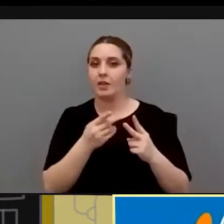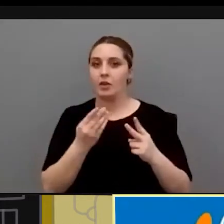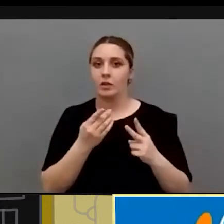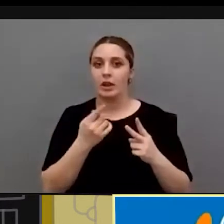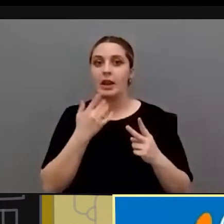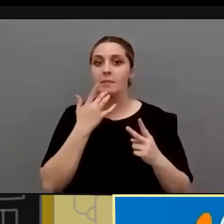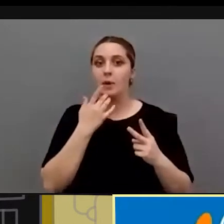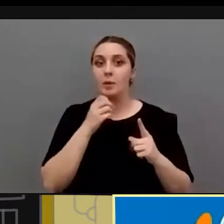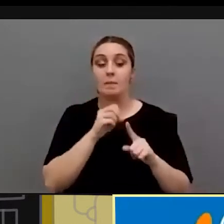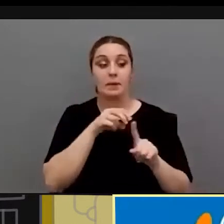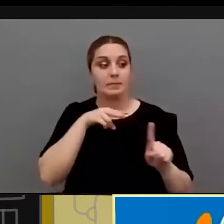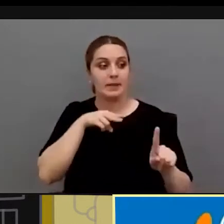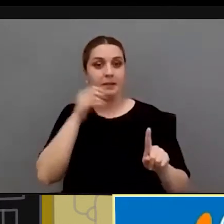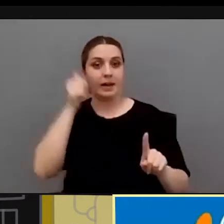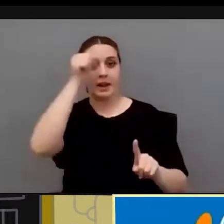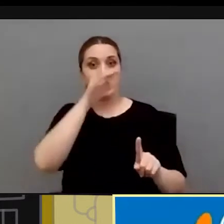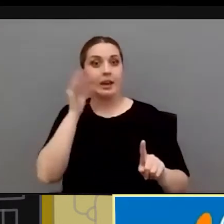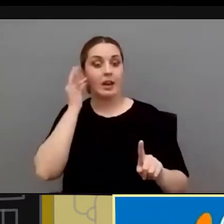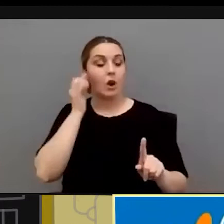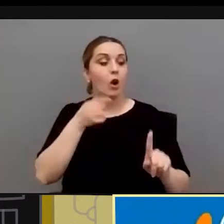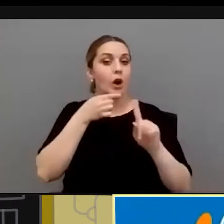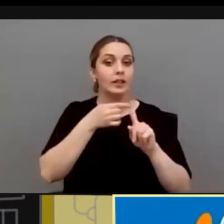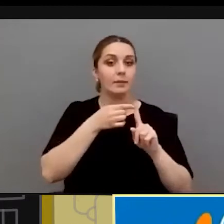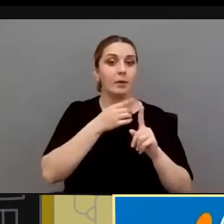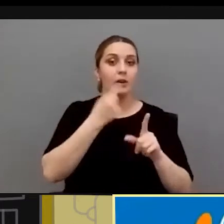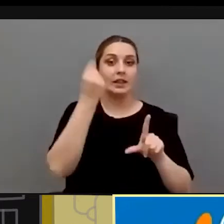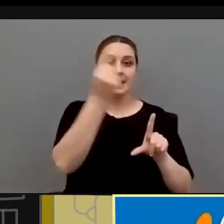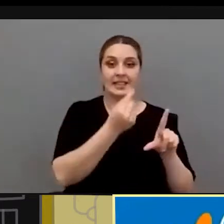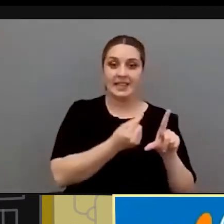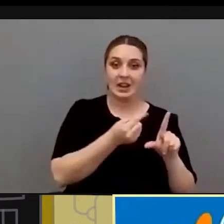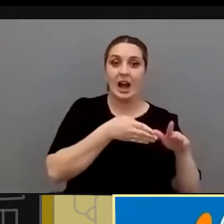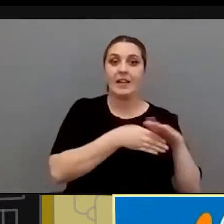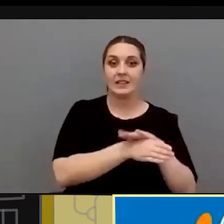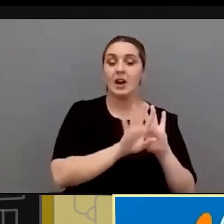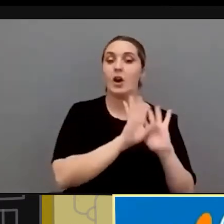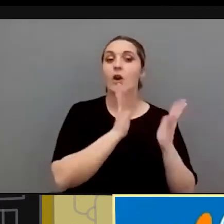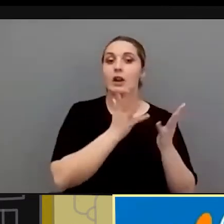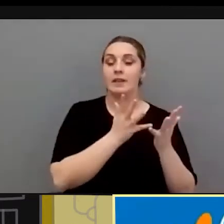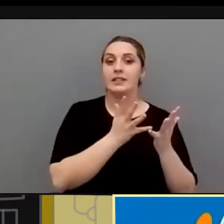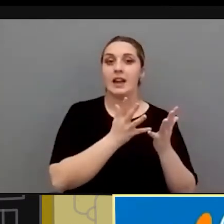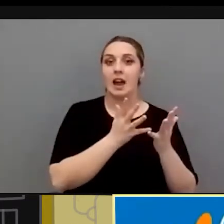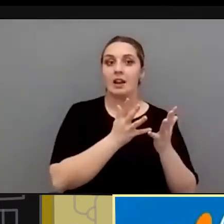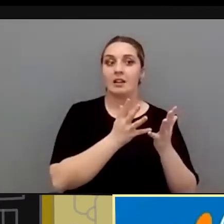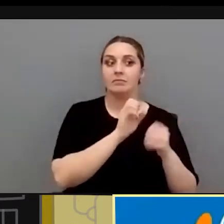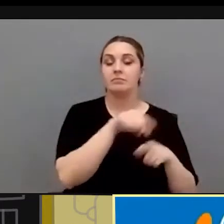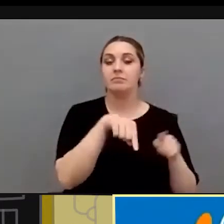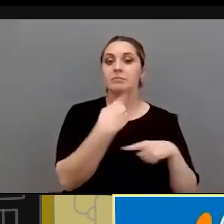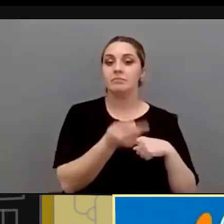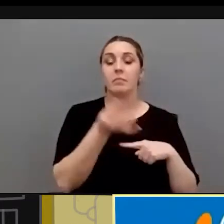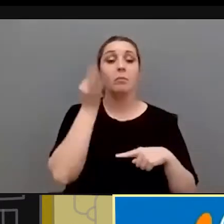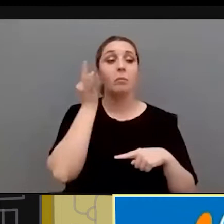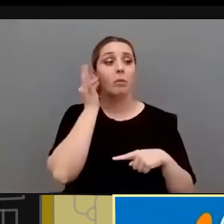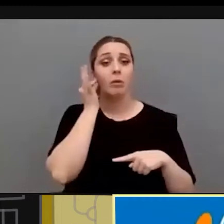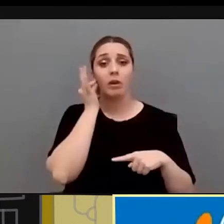de perspectiva de género a la hora de los diseños de accesibilidad universal hacen que las mujeres no